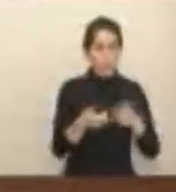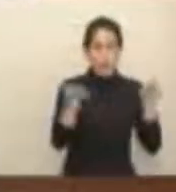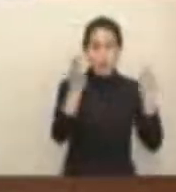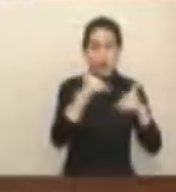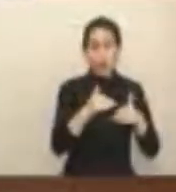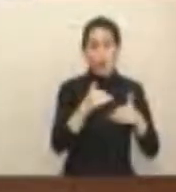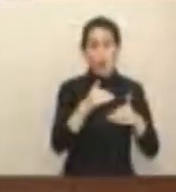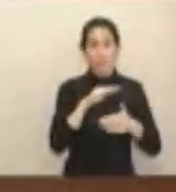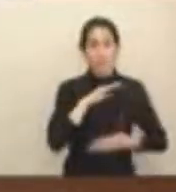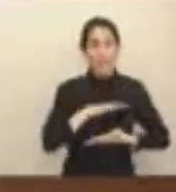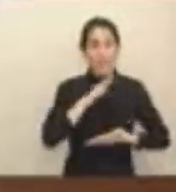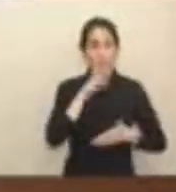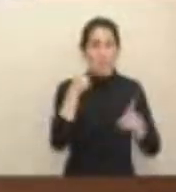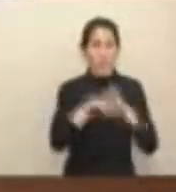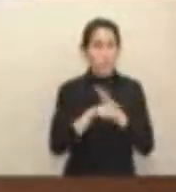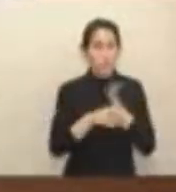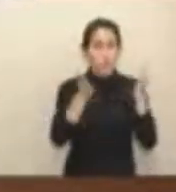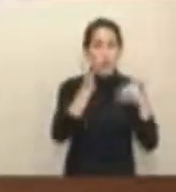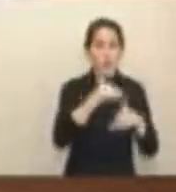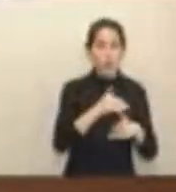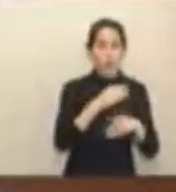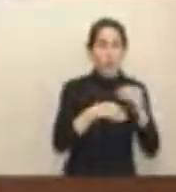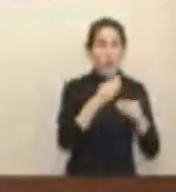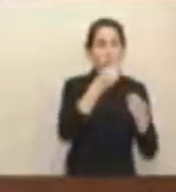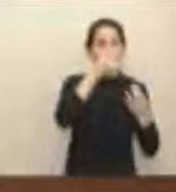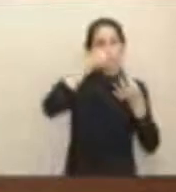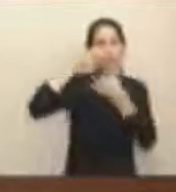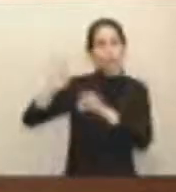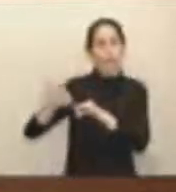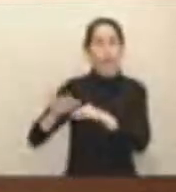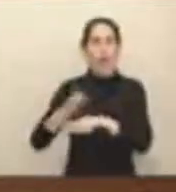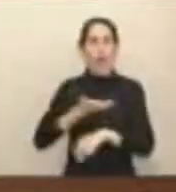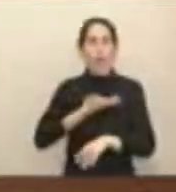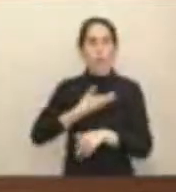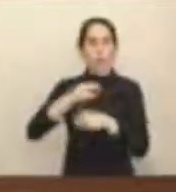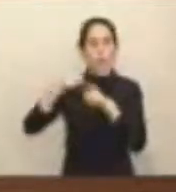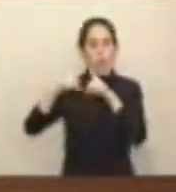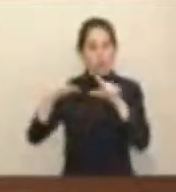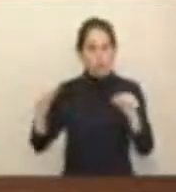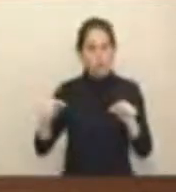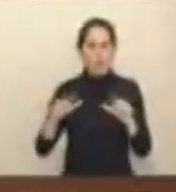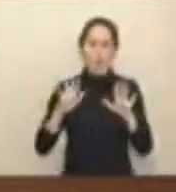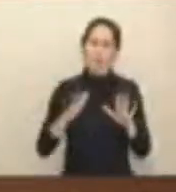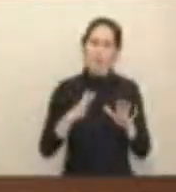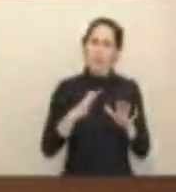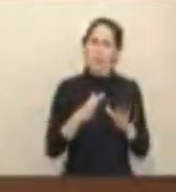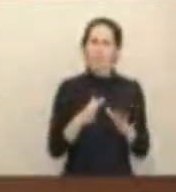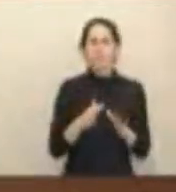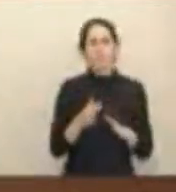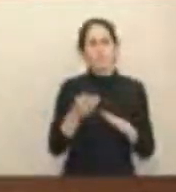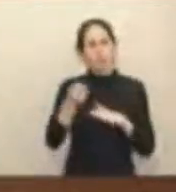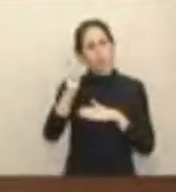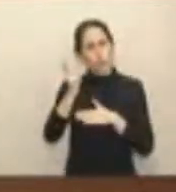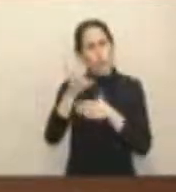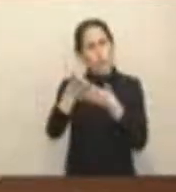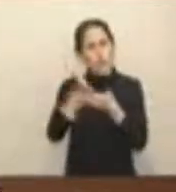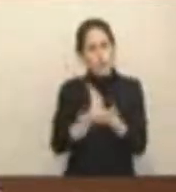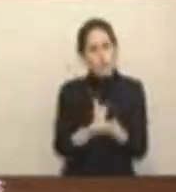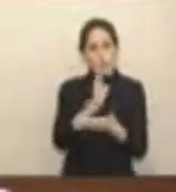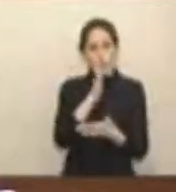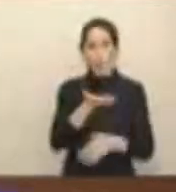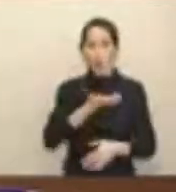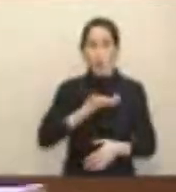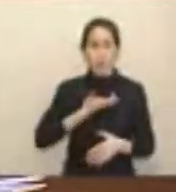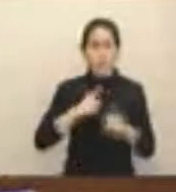gestión a los ayuntamientos asturianos. Pero lo han hecho también de forma parcial, porque ni siquiera en todos los